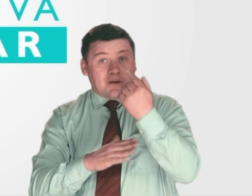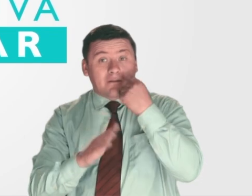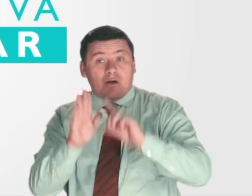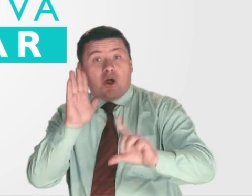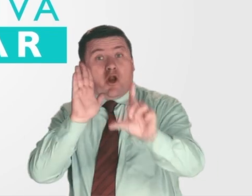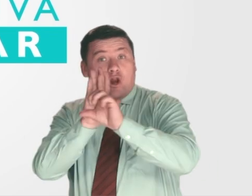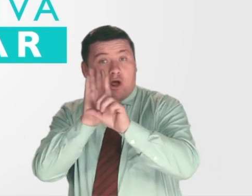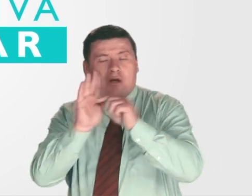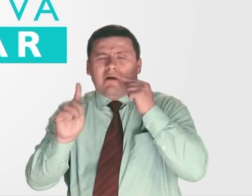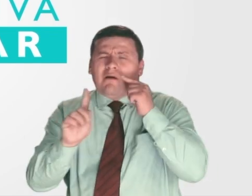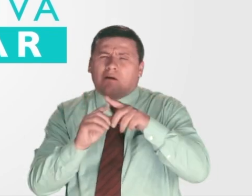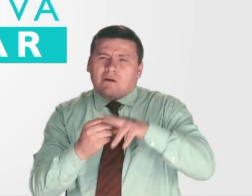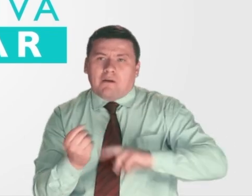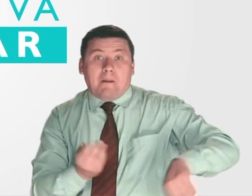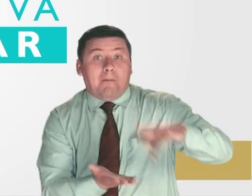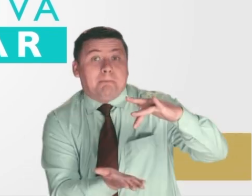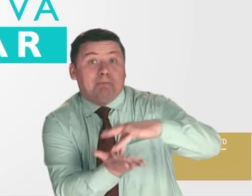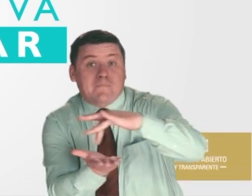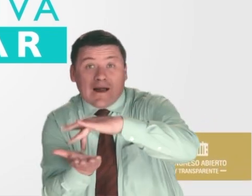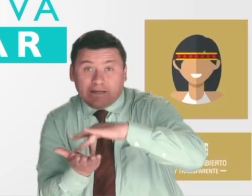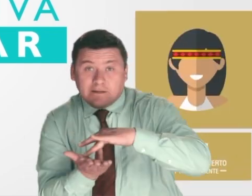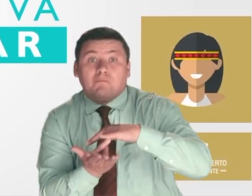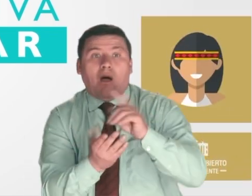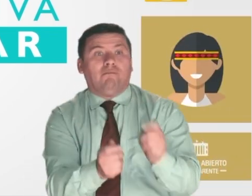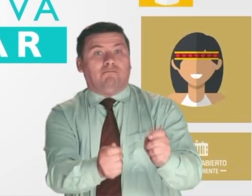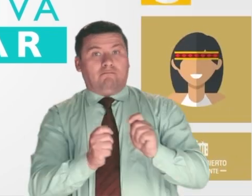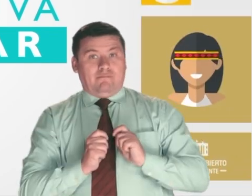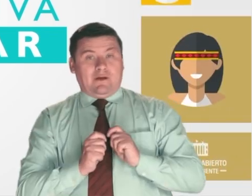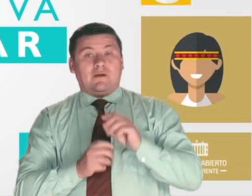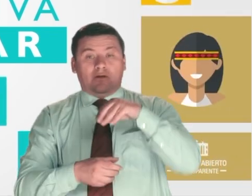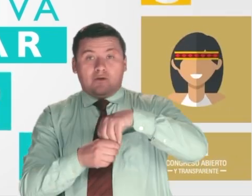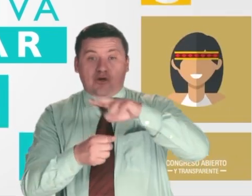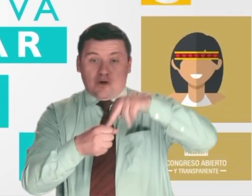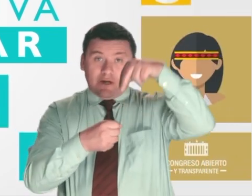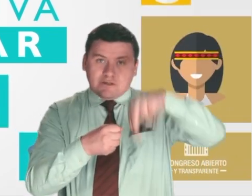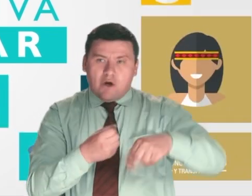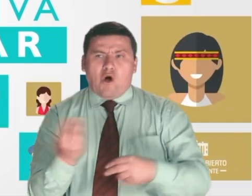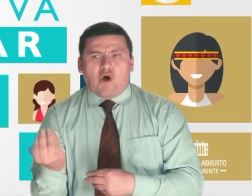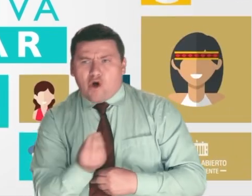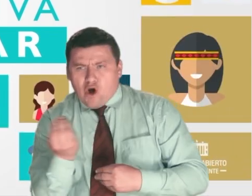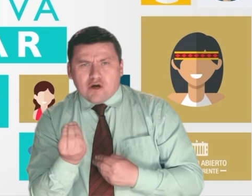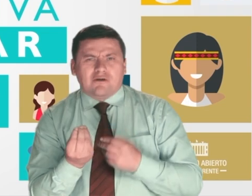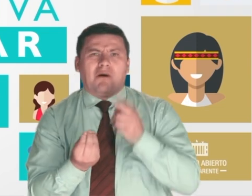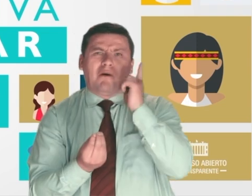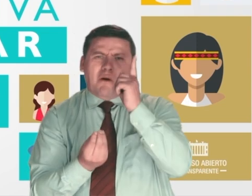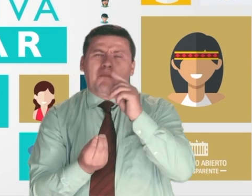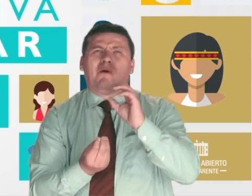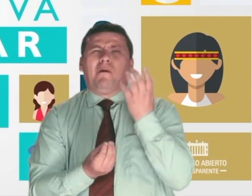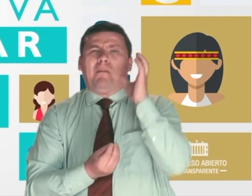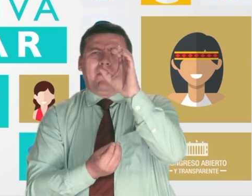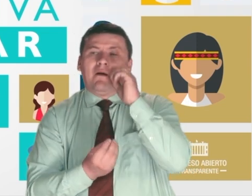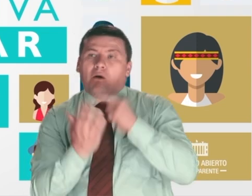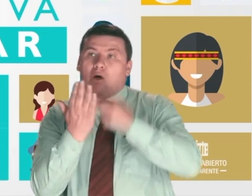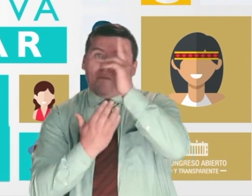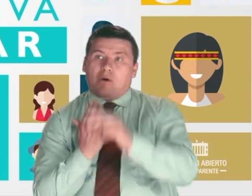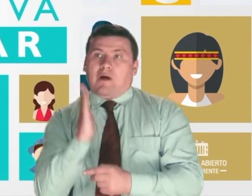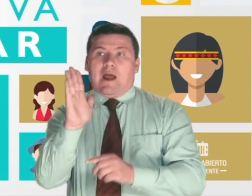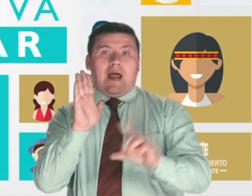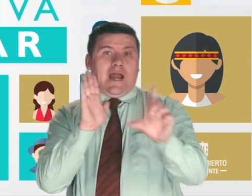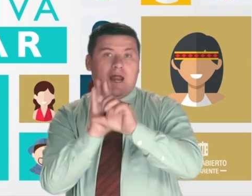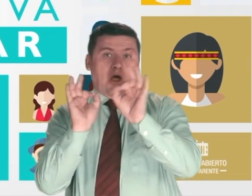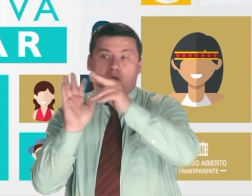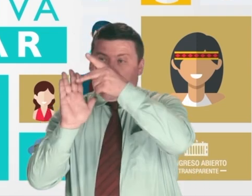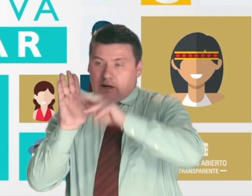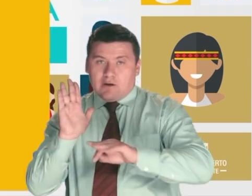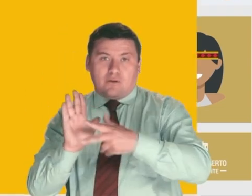legislativa es un mecanismo de participación que faculta a los ciudadanos, a concejales o diputados del país a presentar proyectos de ley o de